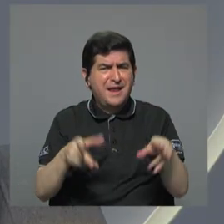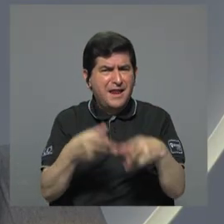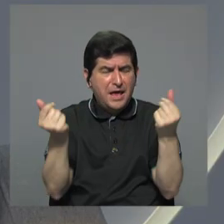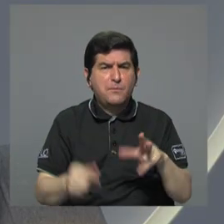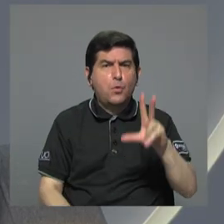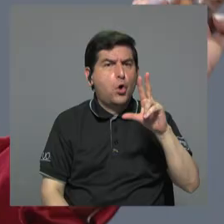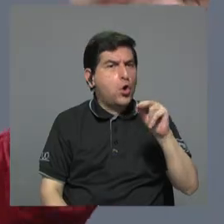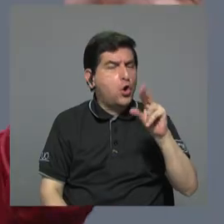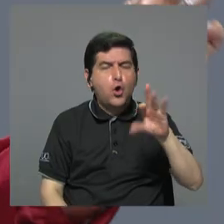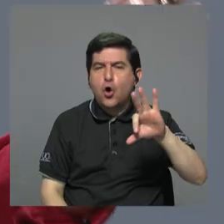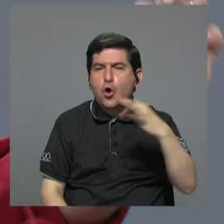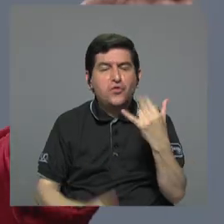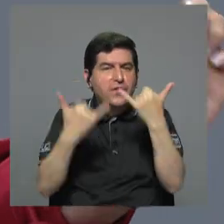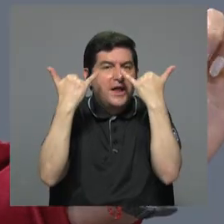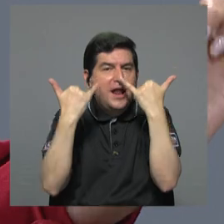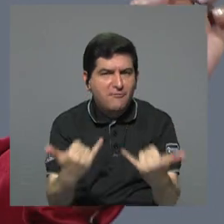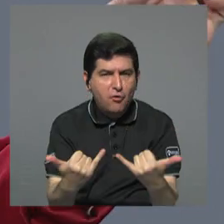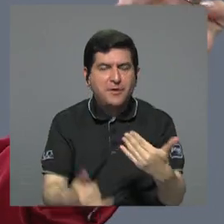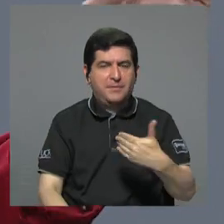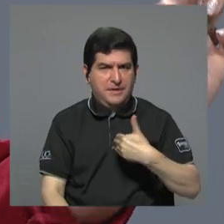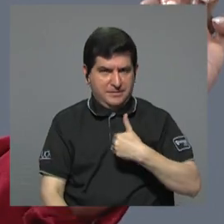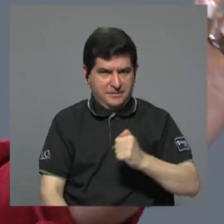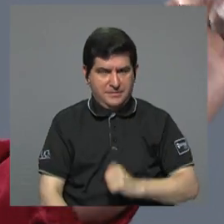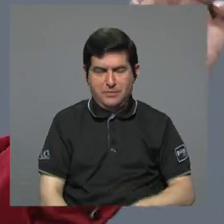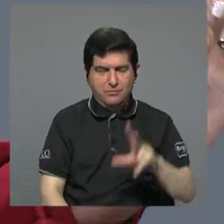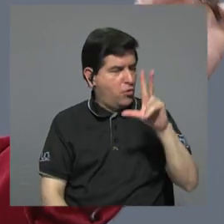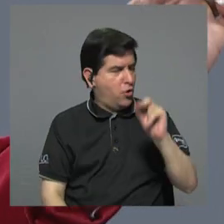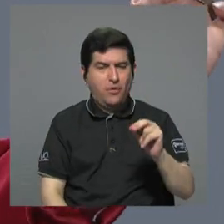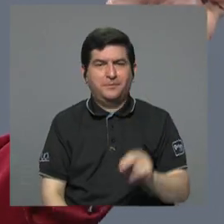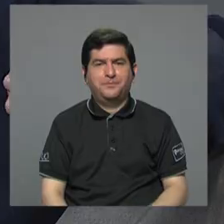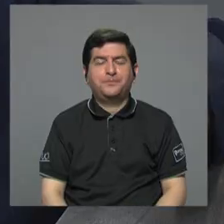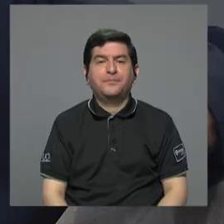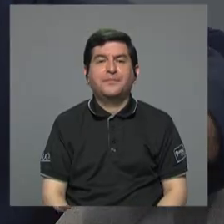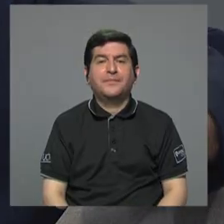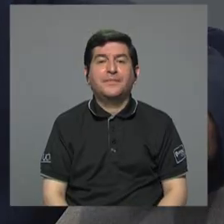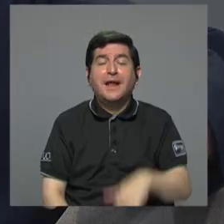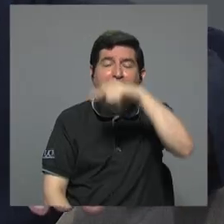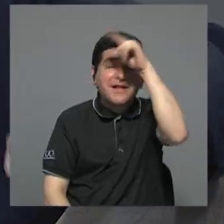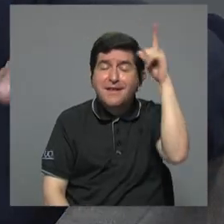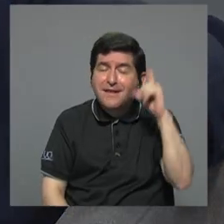mantendría de la forma en que está, ¿verdad? No la mantendría de la forma en que está.